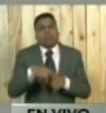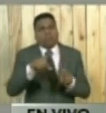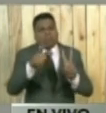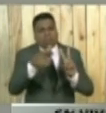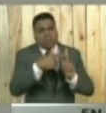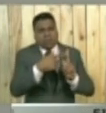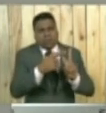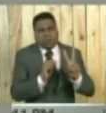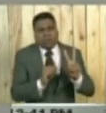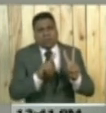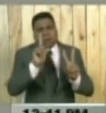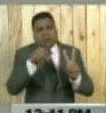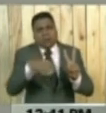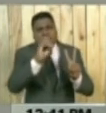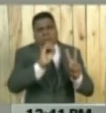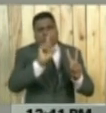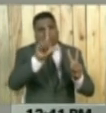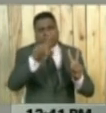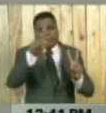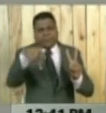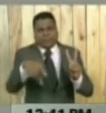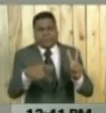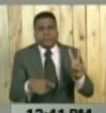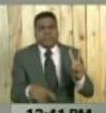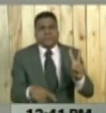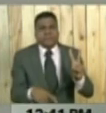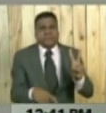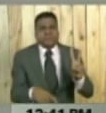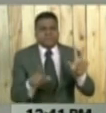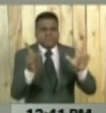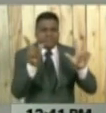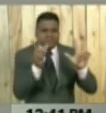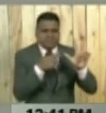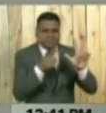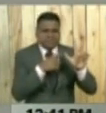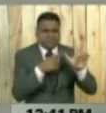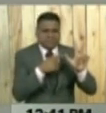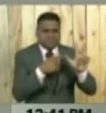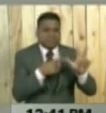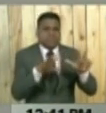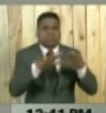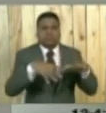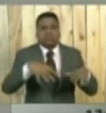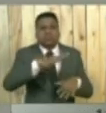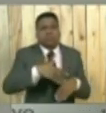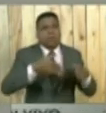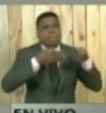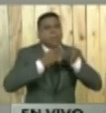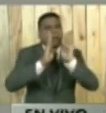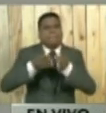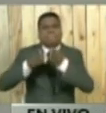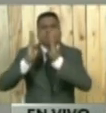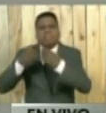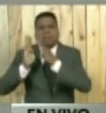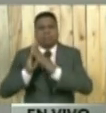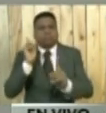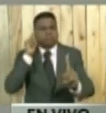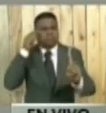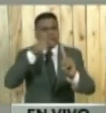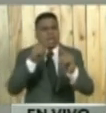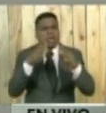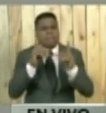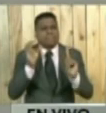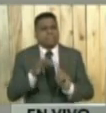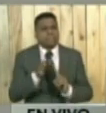una OLP nueva fase urbana concentrada, dirigida especialmente a los